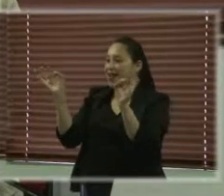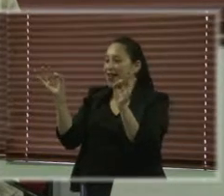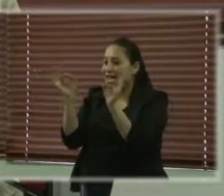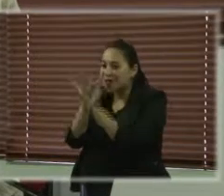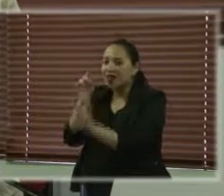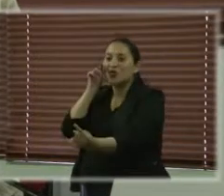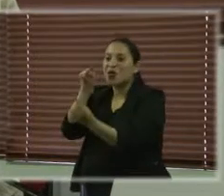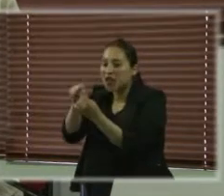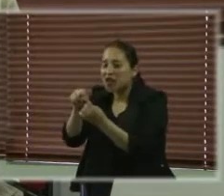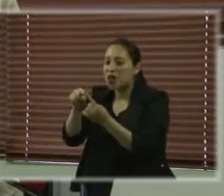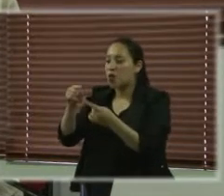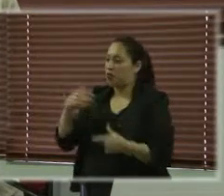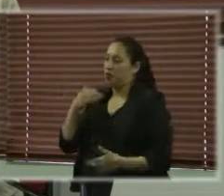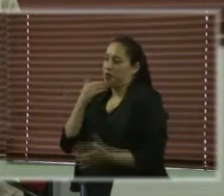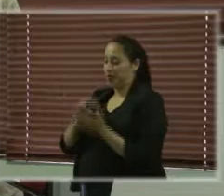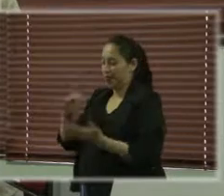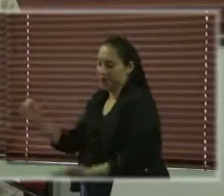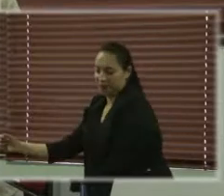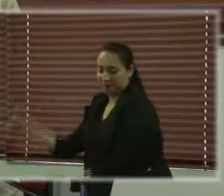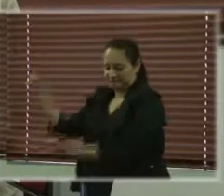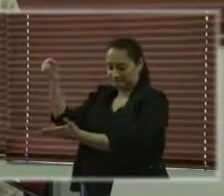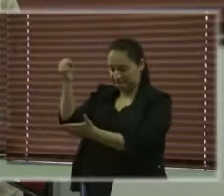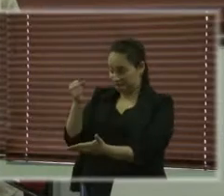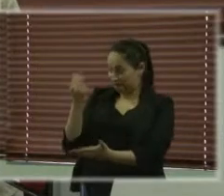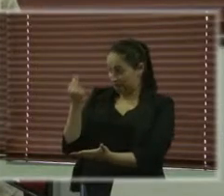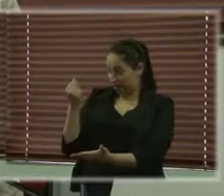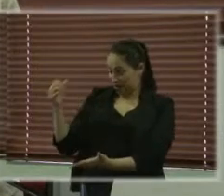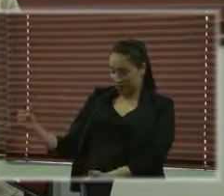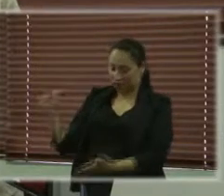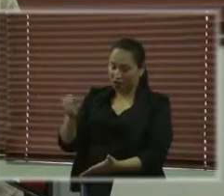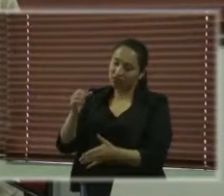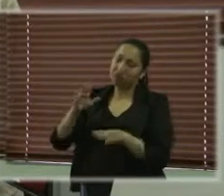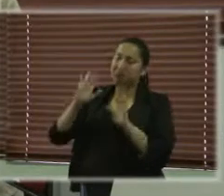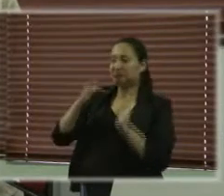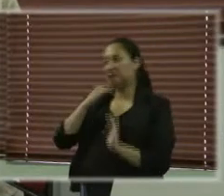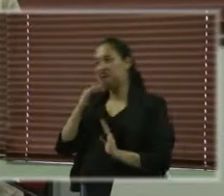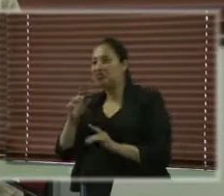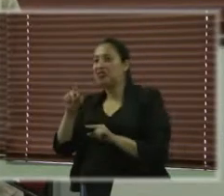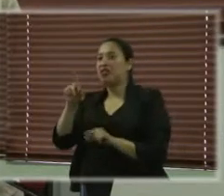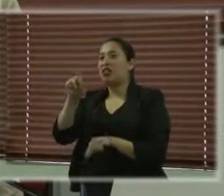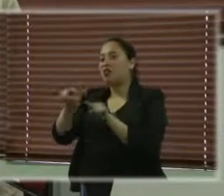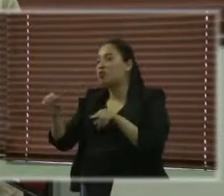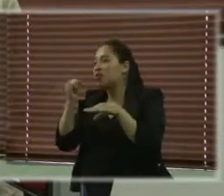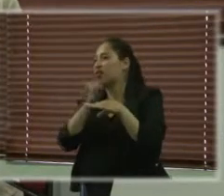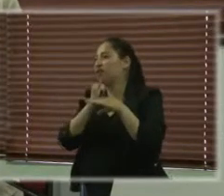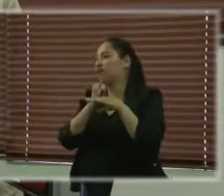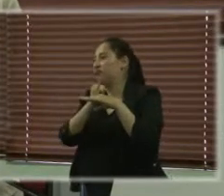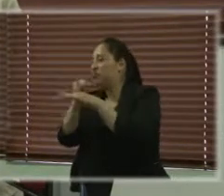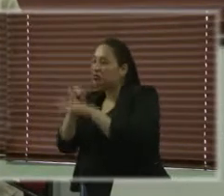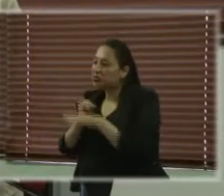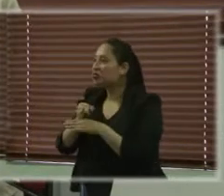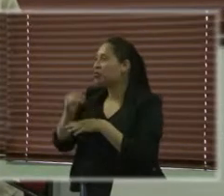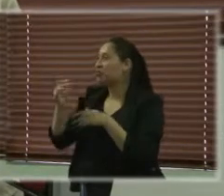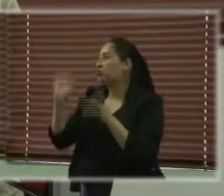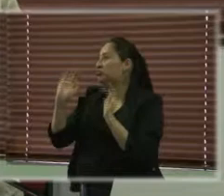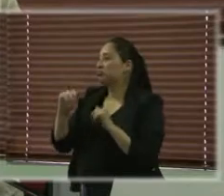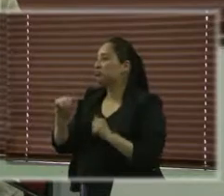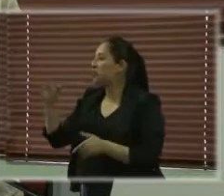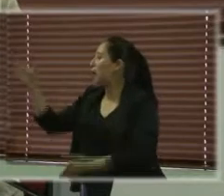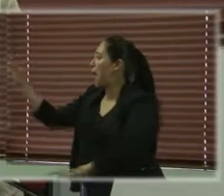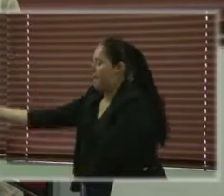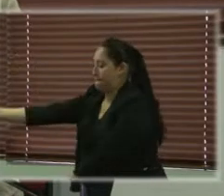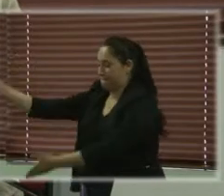económicos, por ejemplo, alguna institución pública recibe una asignación